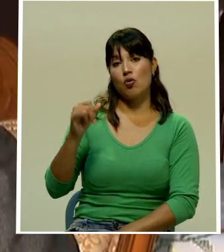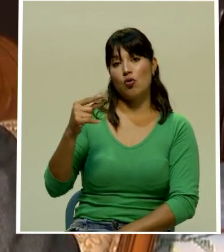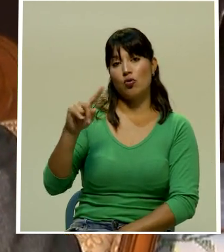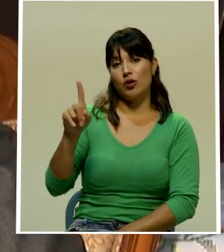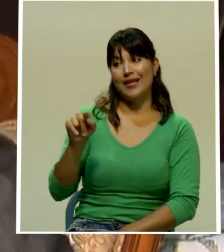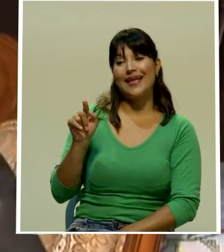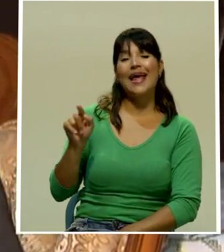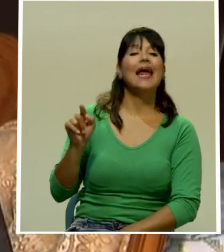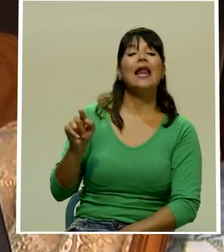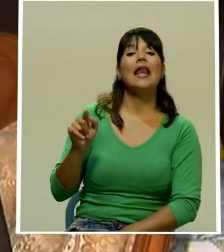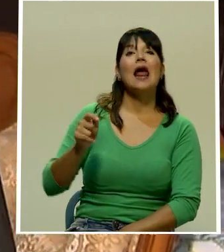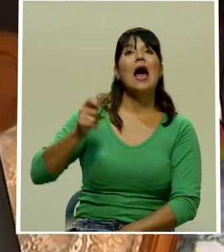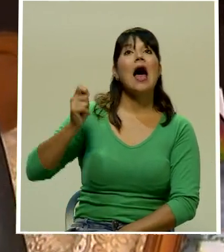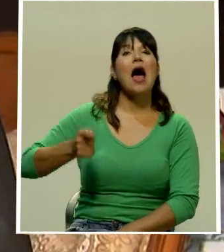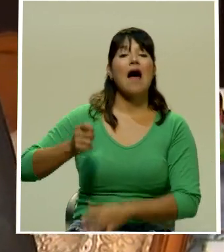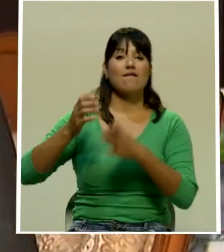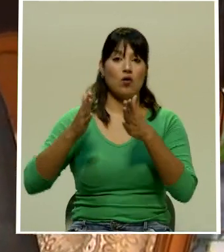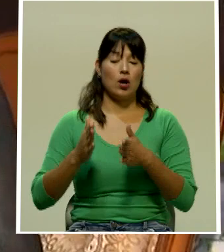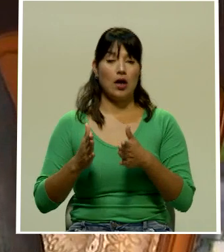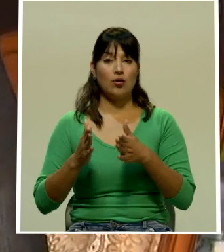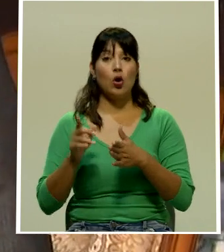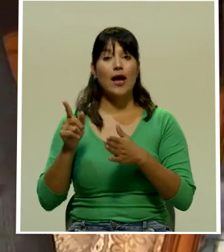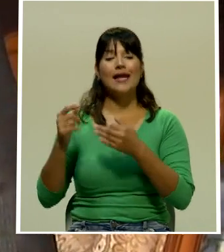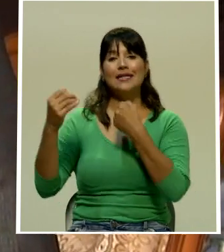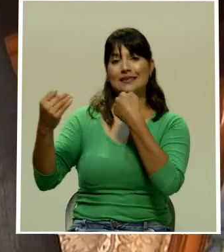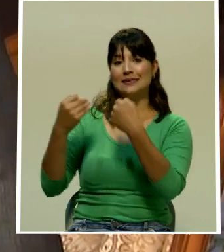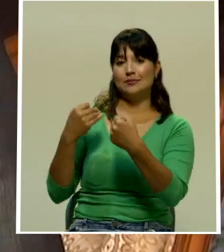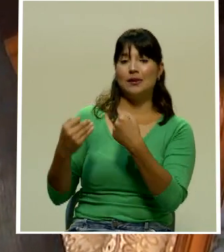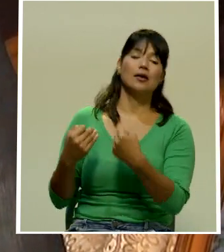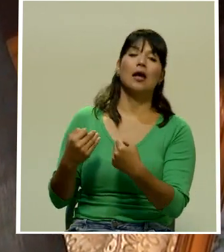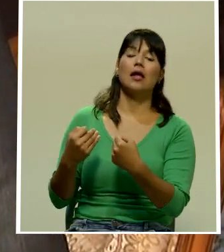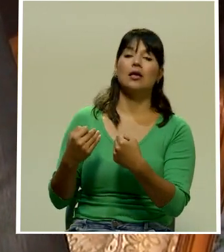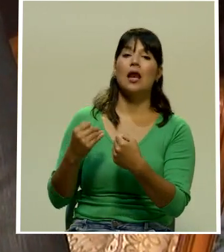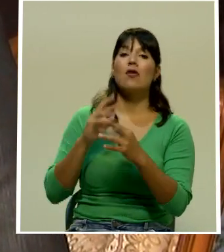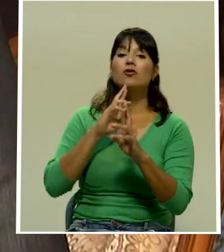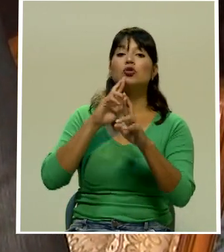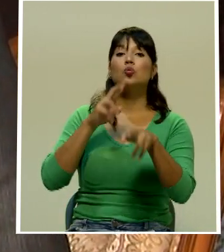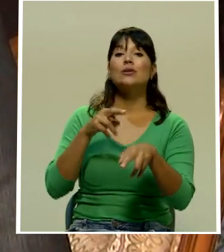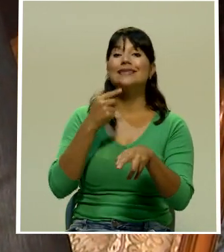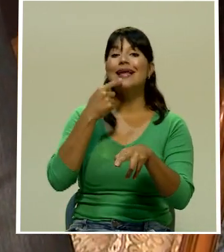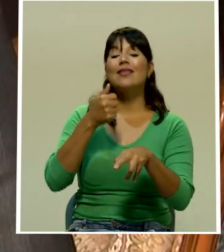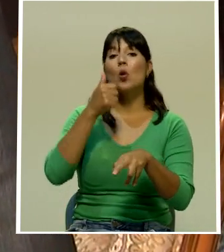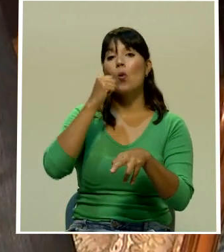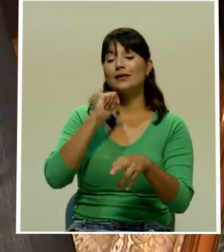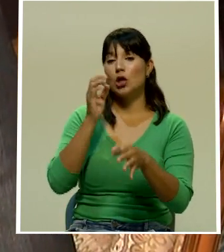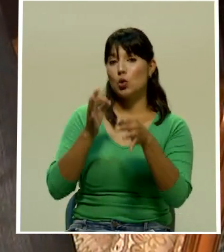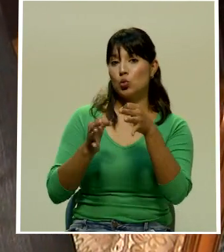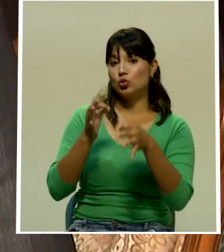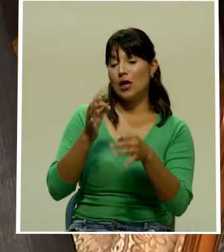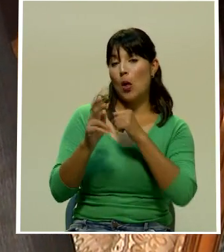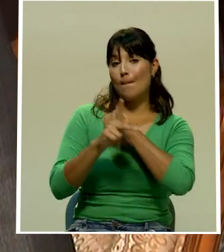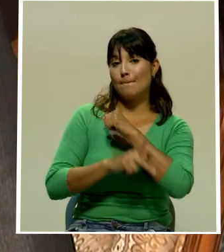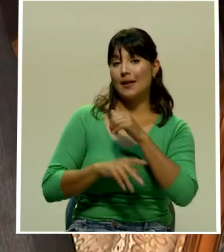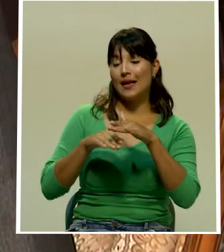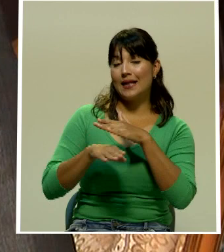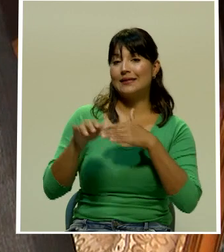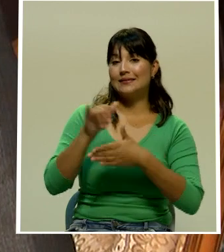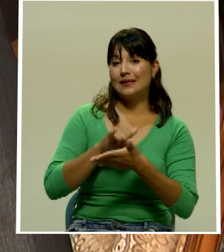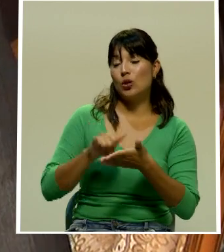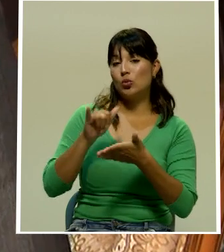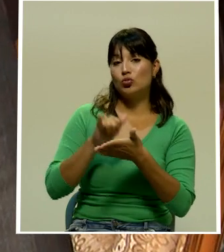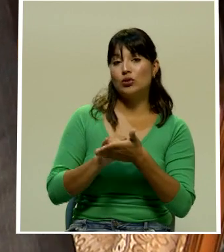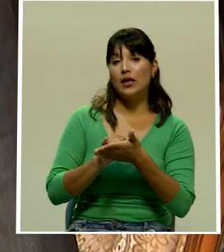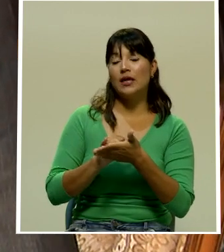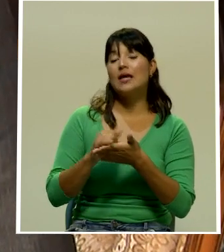la parte jurídica de la resolución del juzgado penal de San José y el